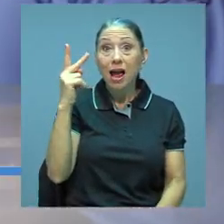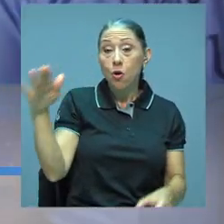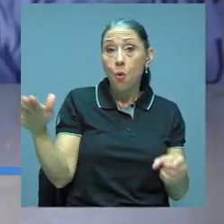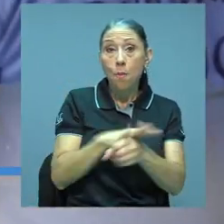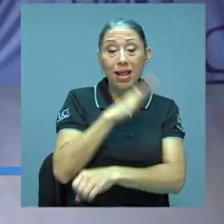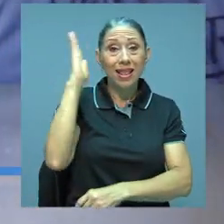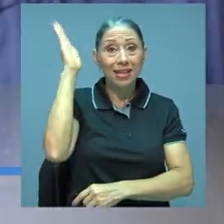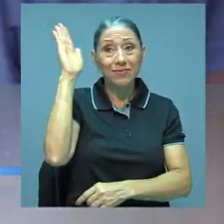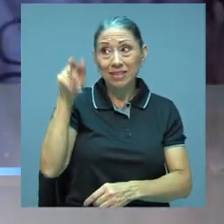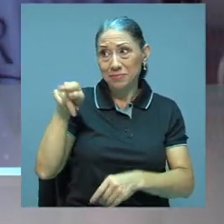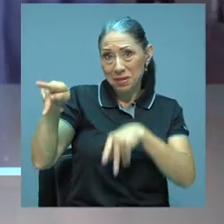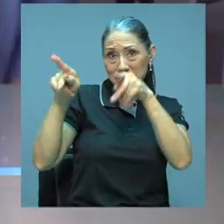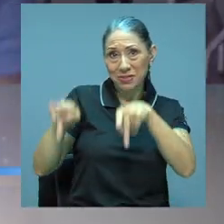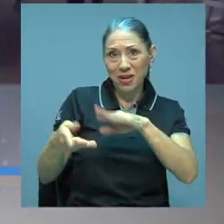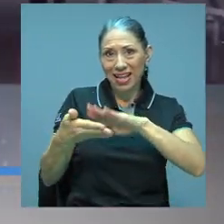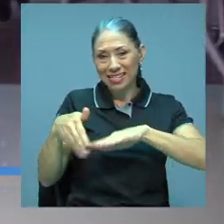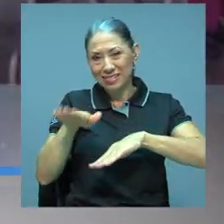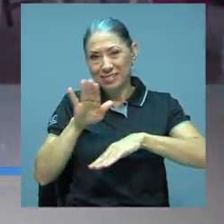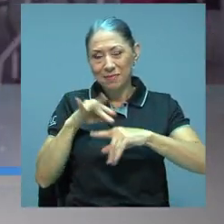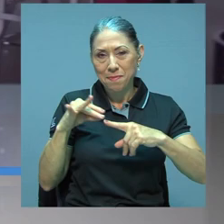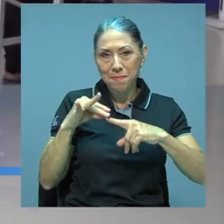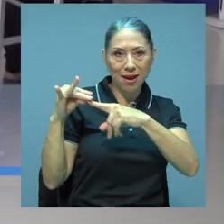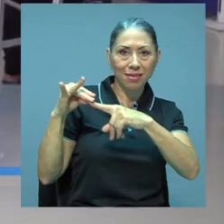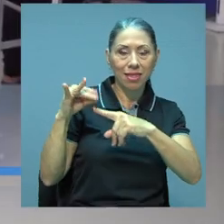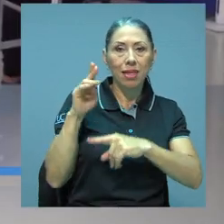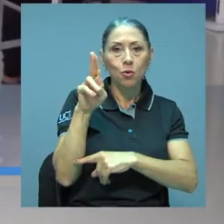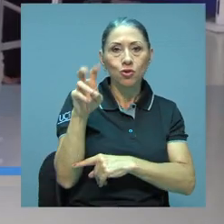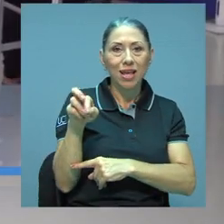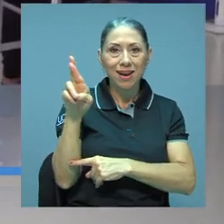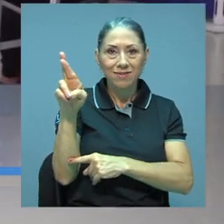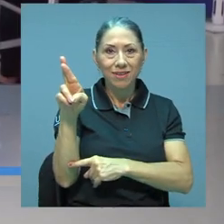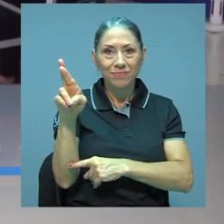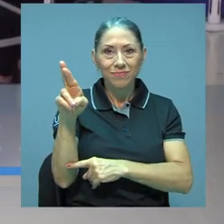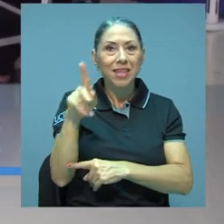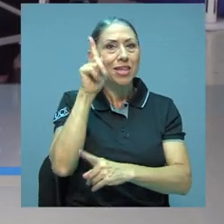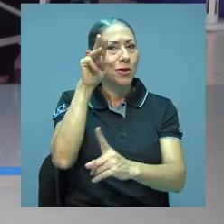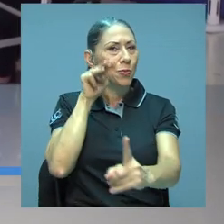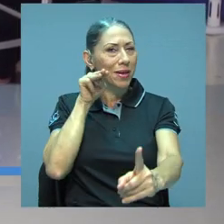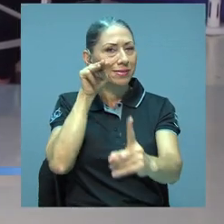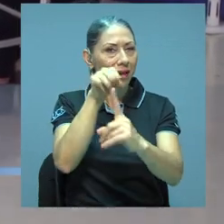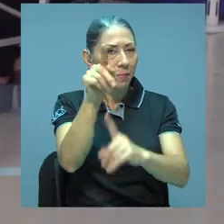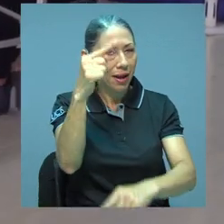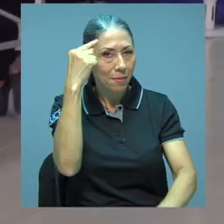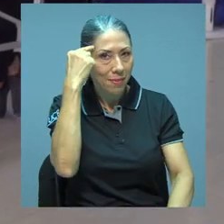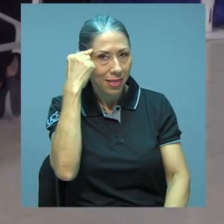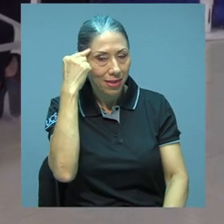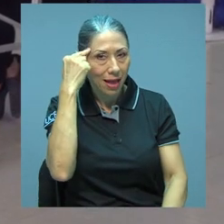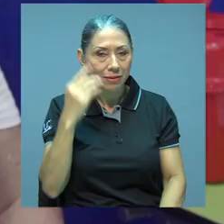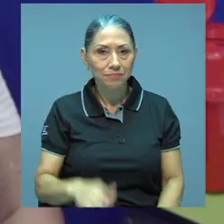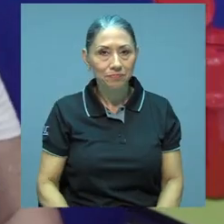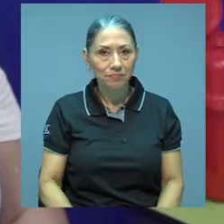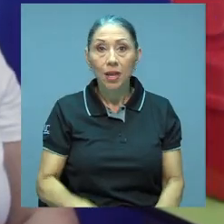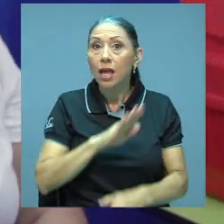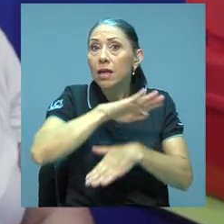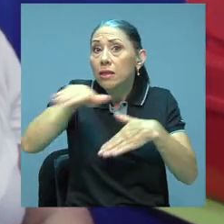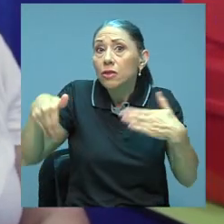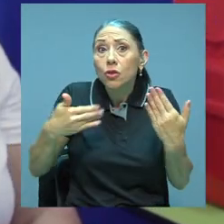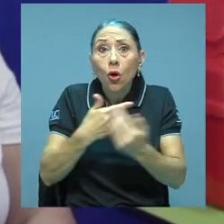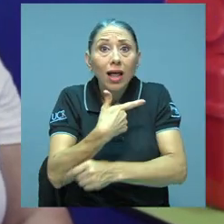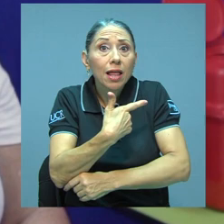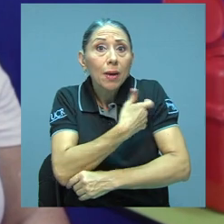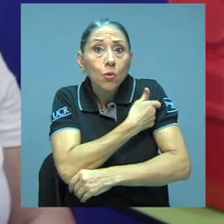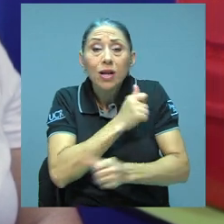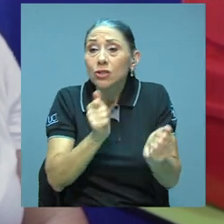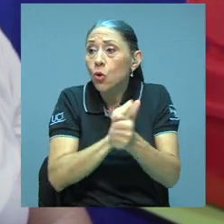conferencia completa de la experta de la UCR y les dejamos un mensaje para meditar. Con todas las